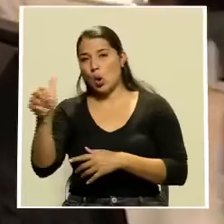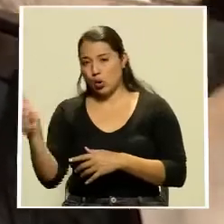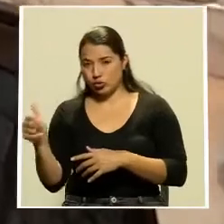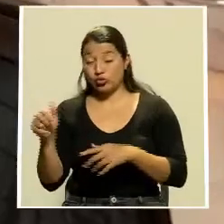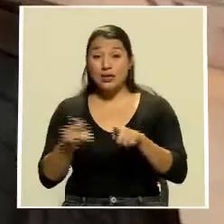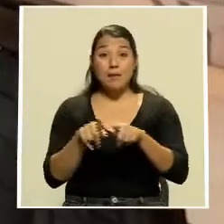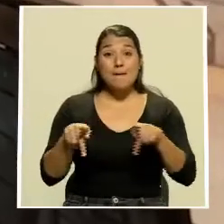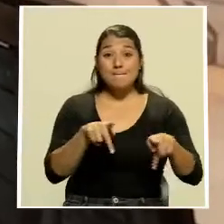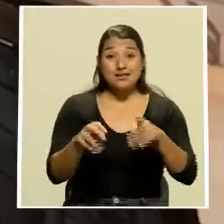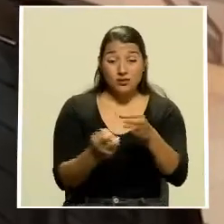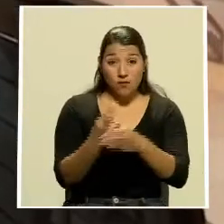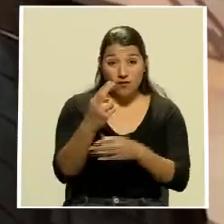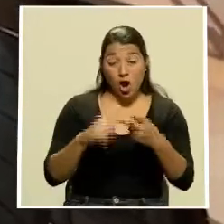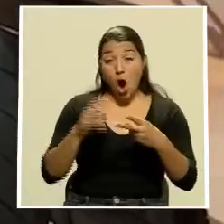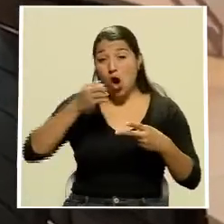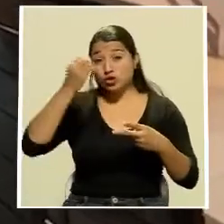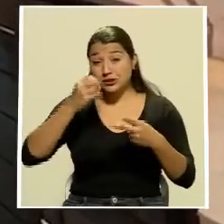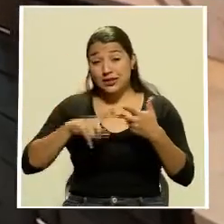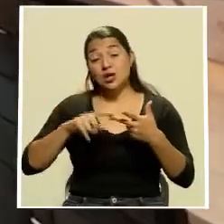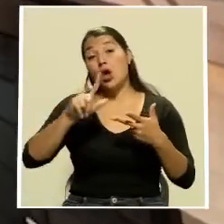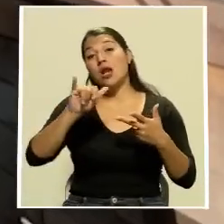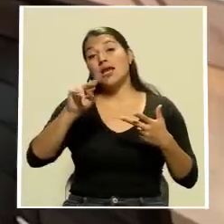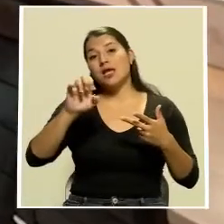Oxígeno y Plaza Lincoln en Heredia.